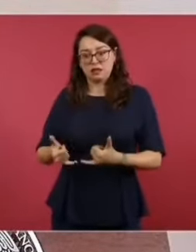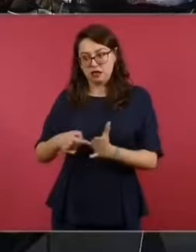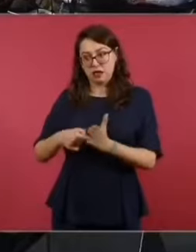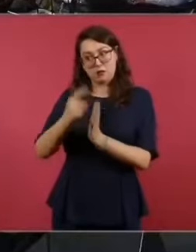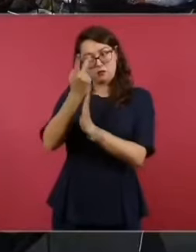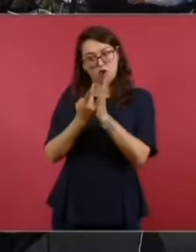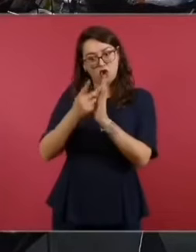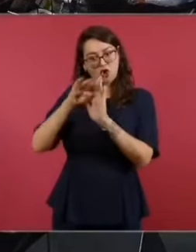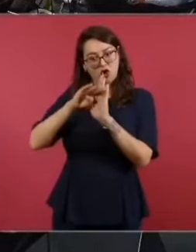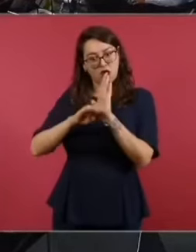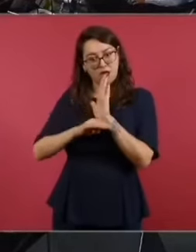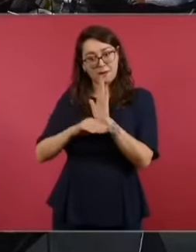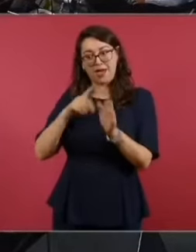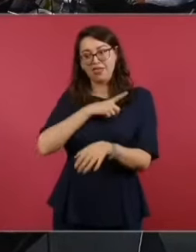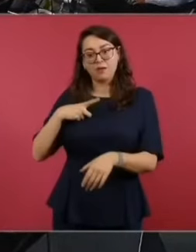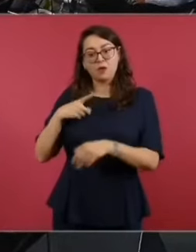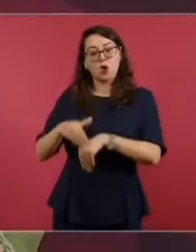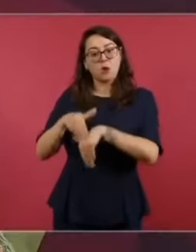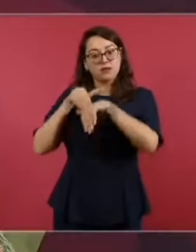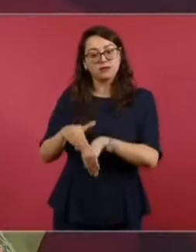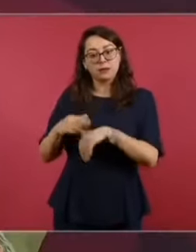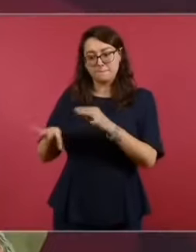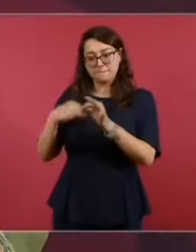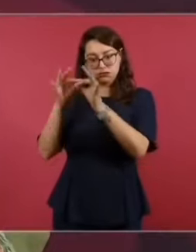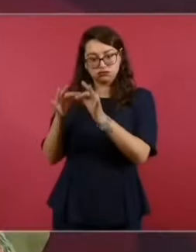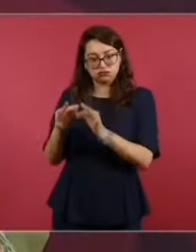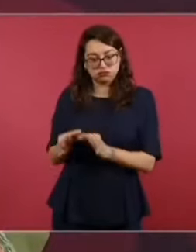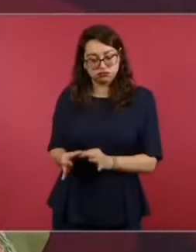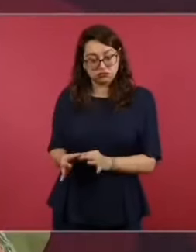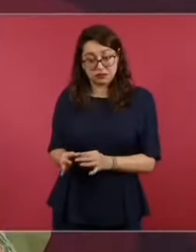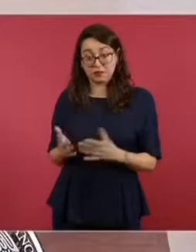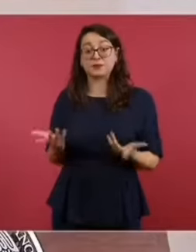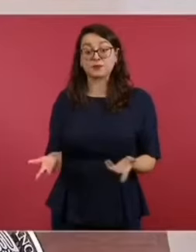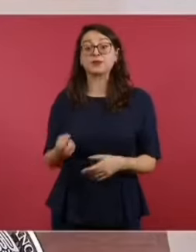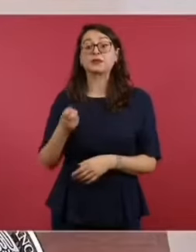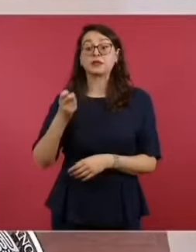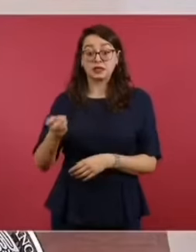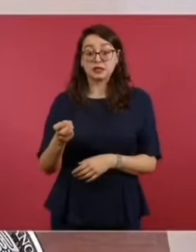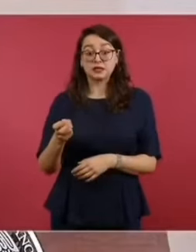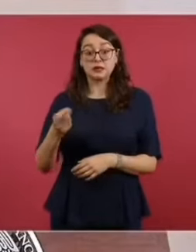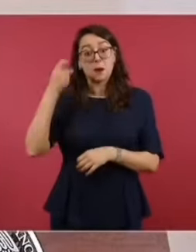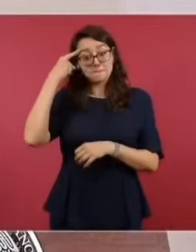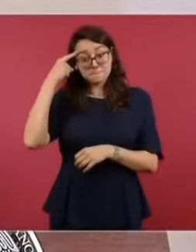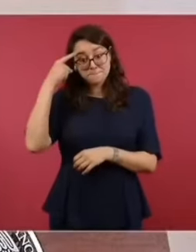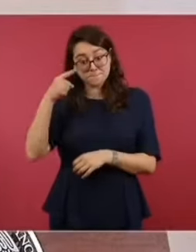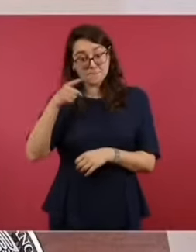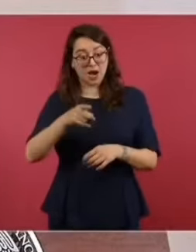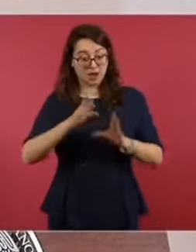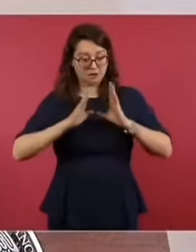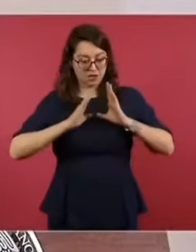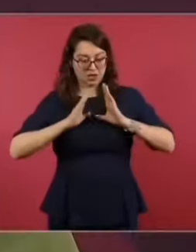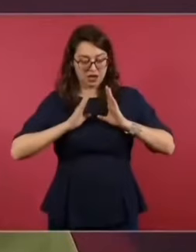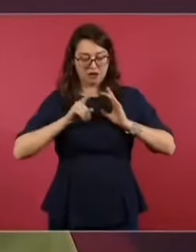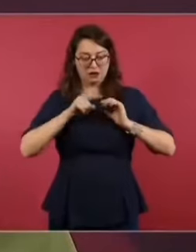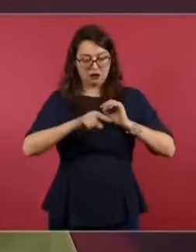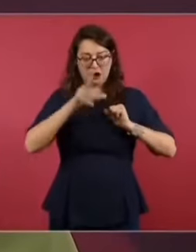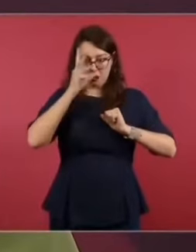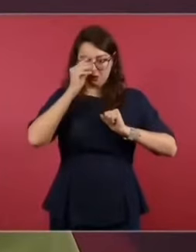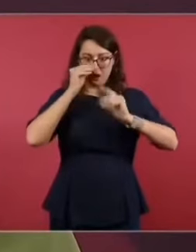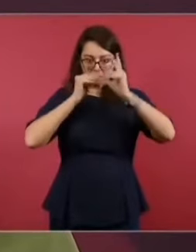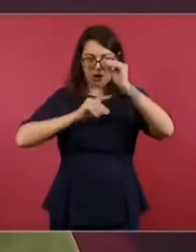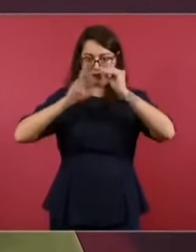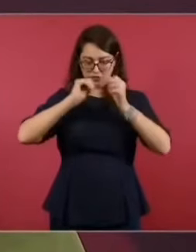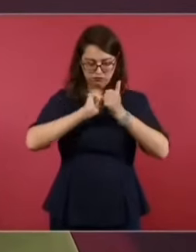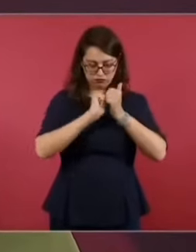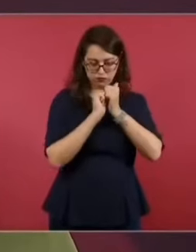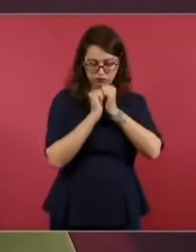apegando a lo que estrictamente está establecido. Los programas se hacen de esa forma para que el elemento vaya tomando ciertas capacidades, vaya